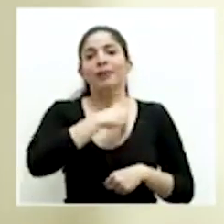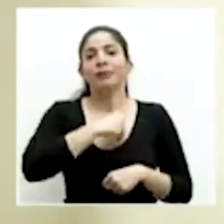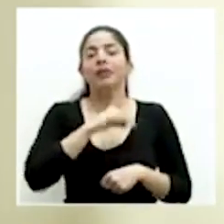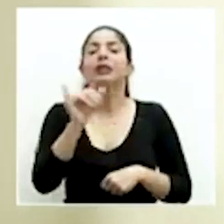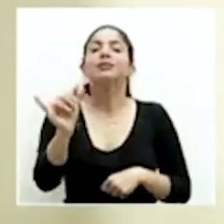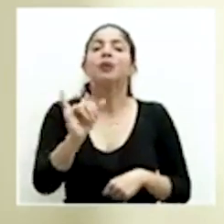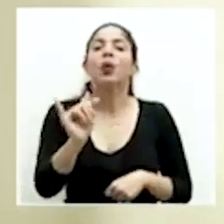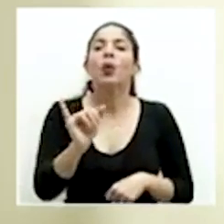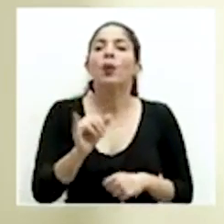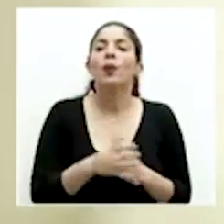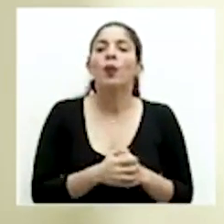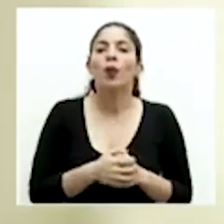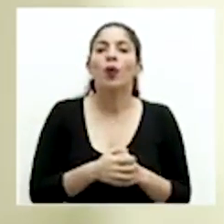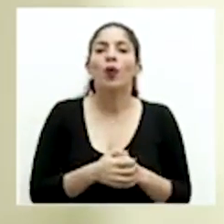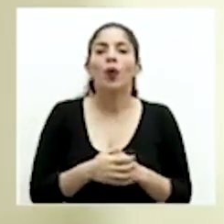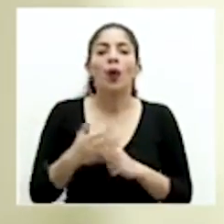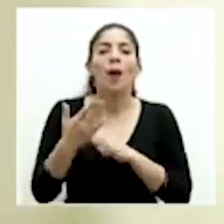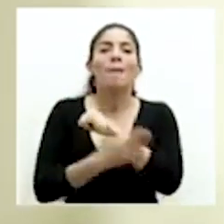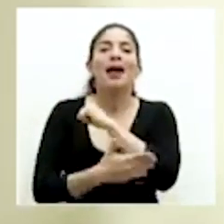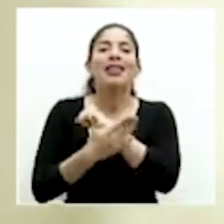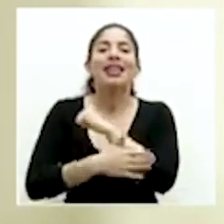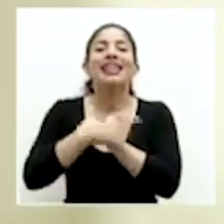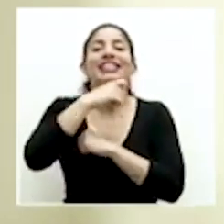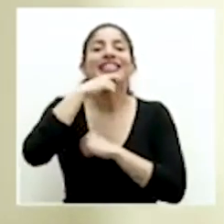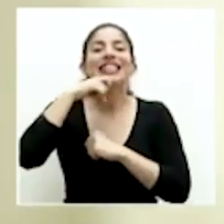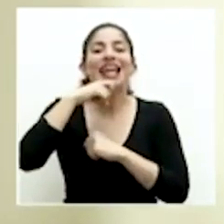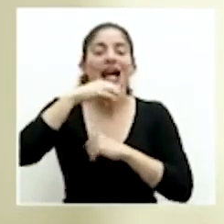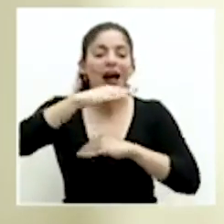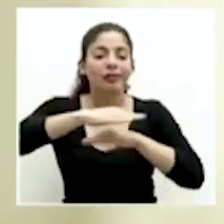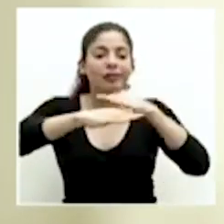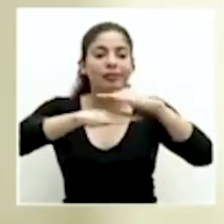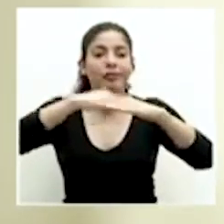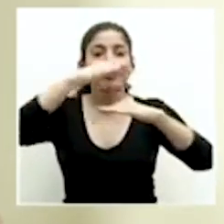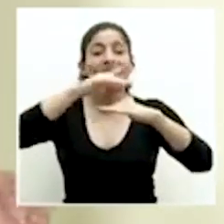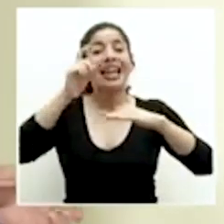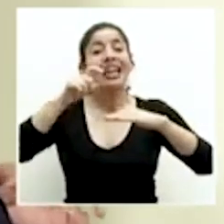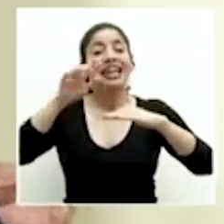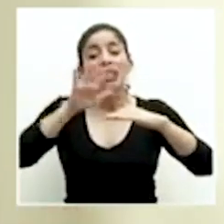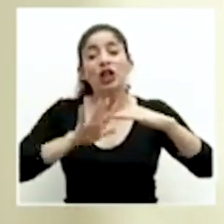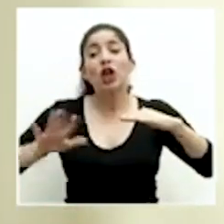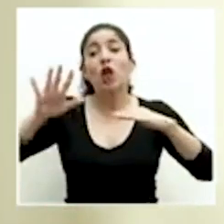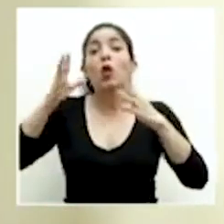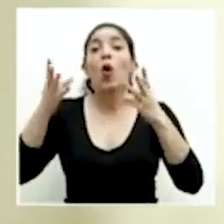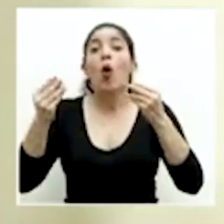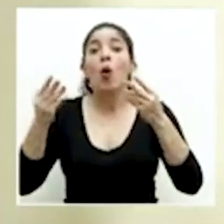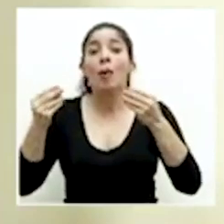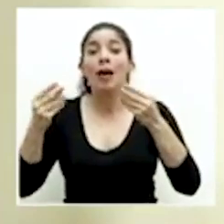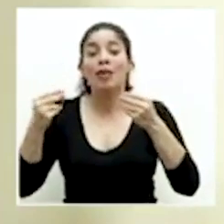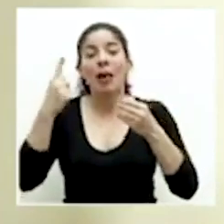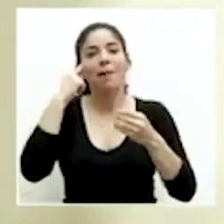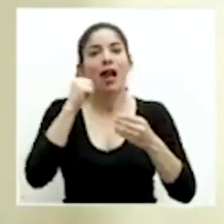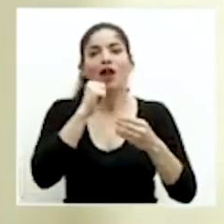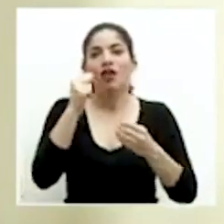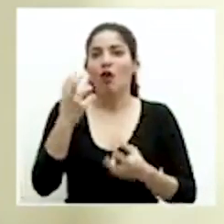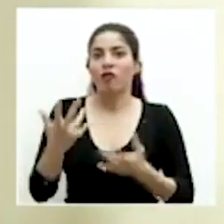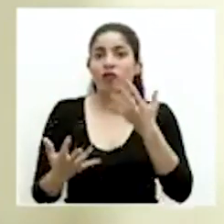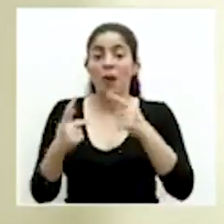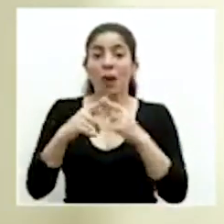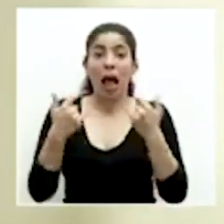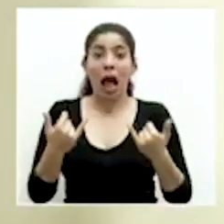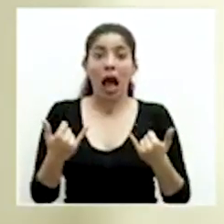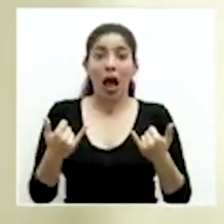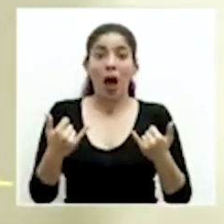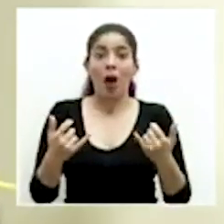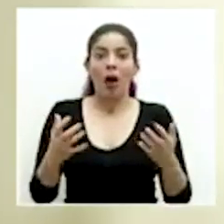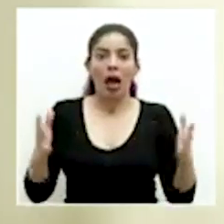como tener varios leños secos ocupamos que todos los leños se humedezcan para que no se incendien pero en este momento